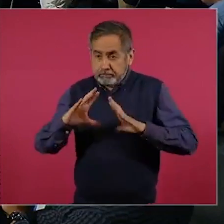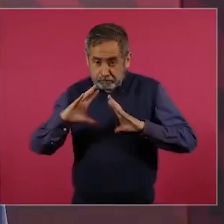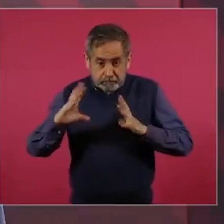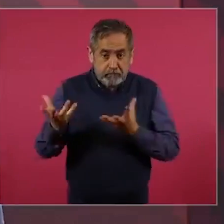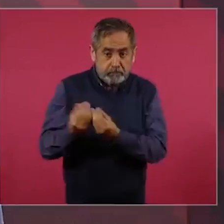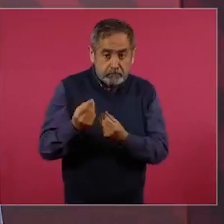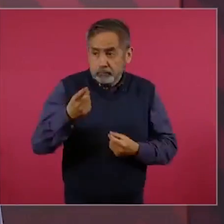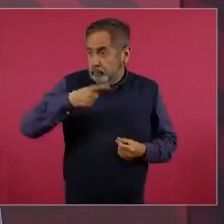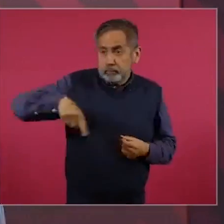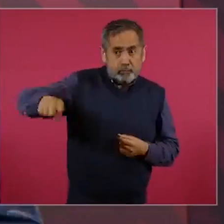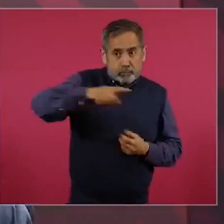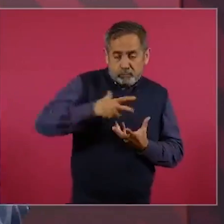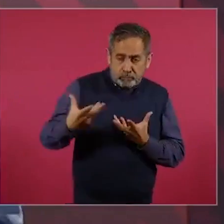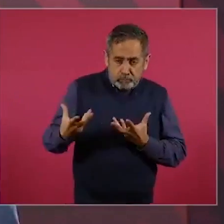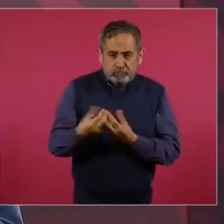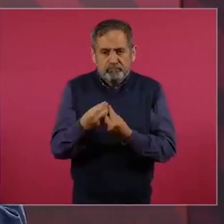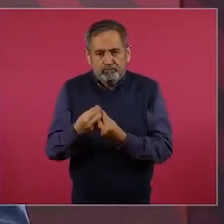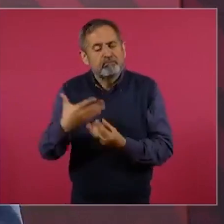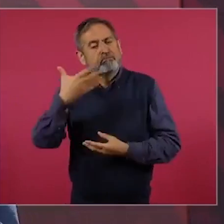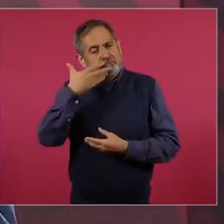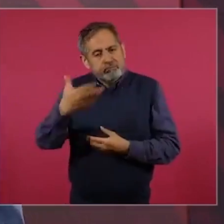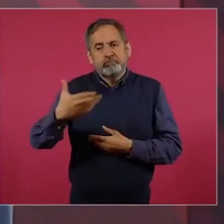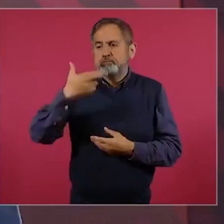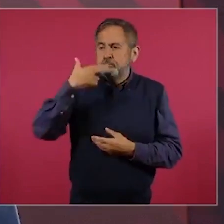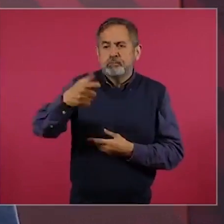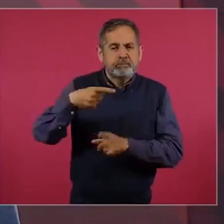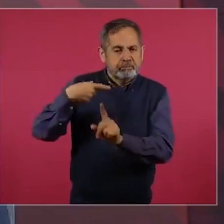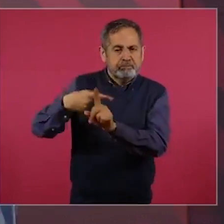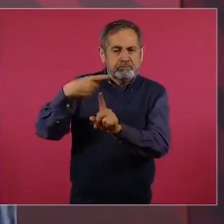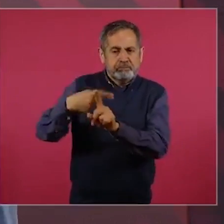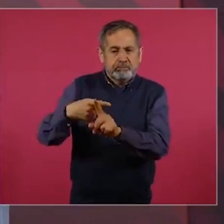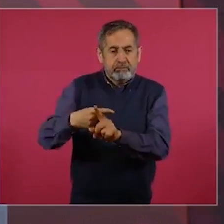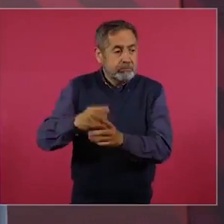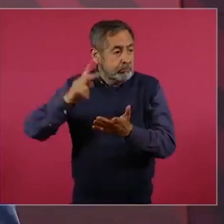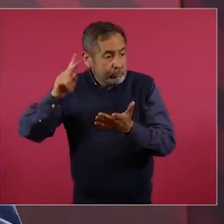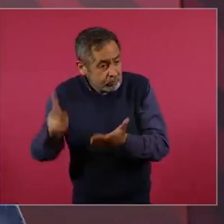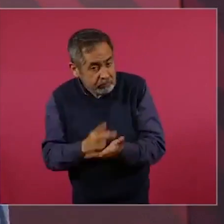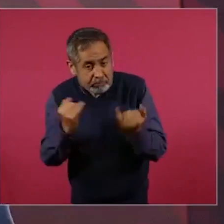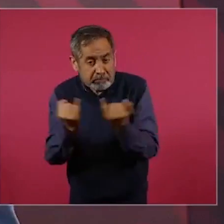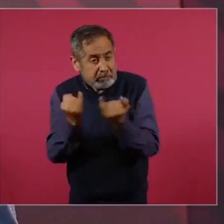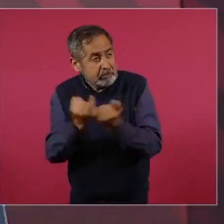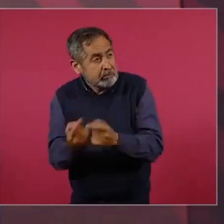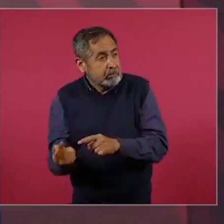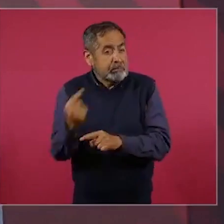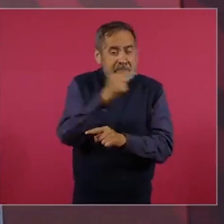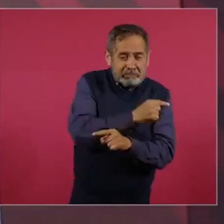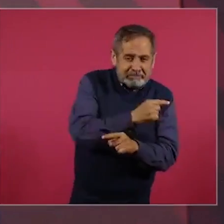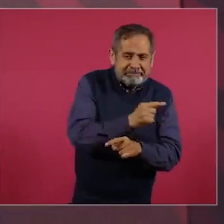que eso ya no suceda en nuestro país?